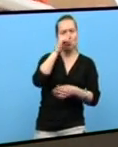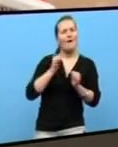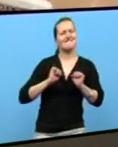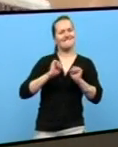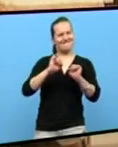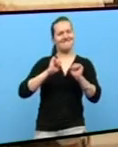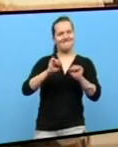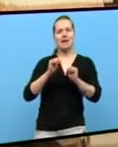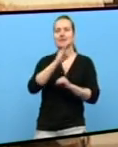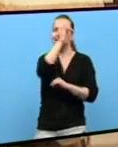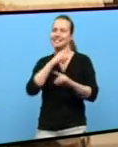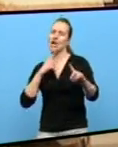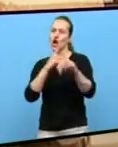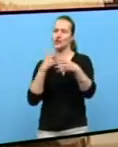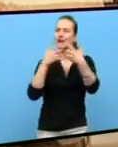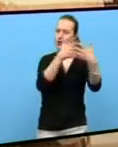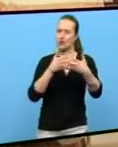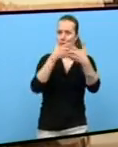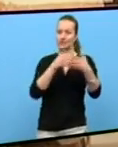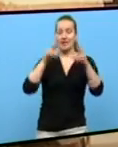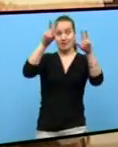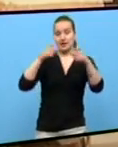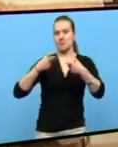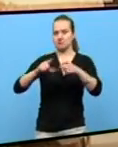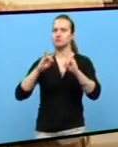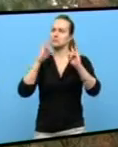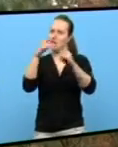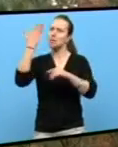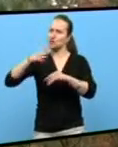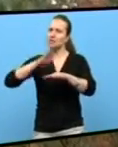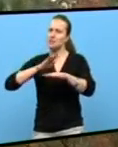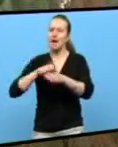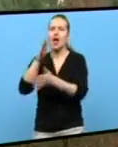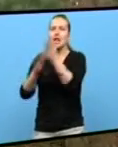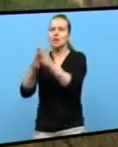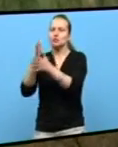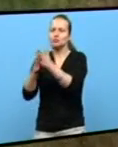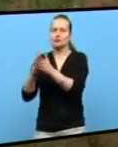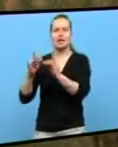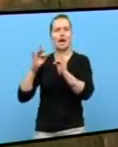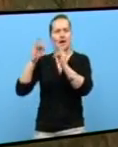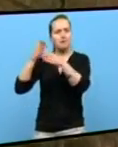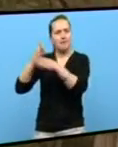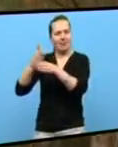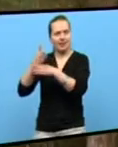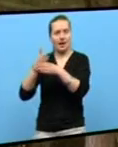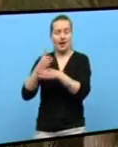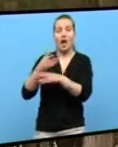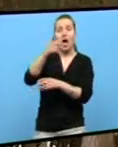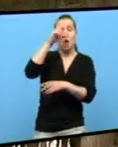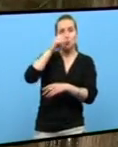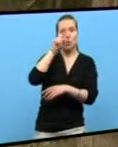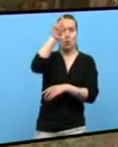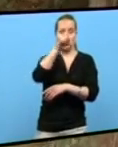consciente do papel que o subsector do Moble ten para a industria madereira en especial nunha provincia como a de Lugo que ocupa a terceira parte da